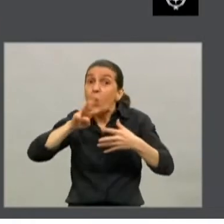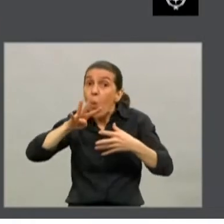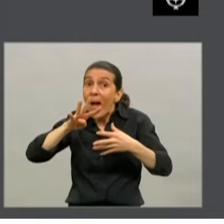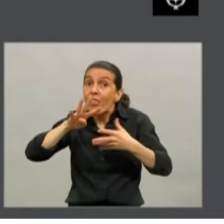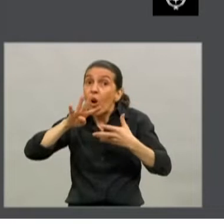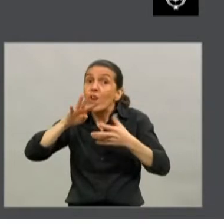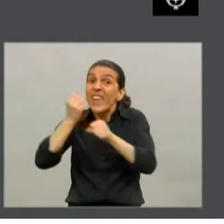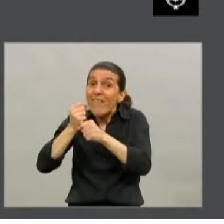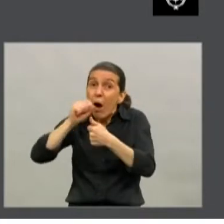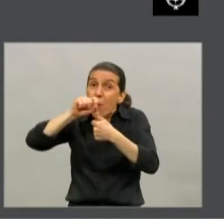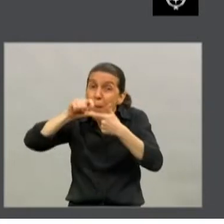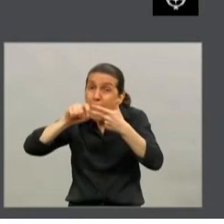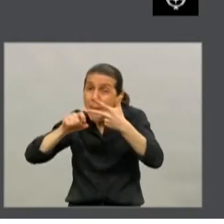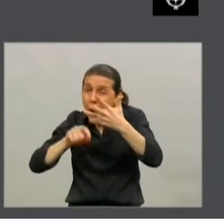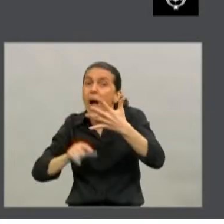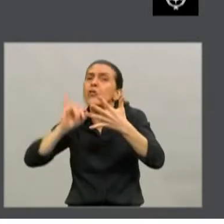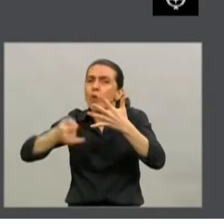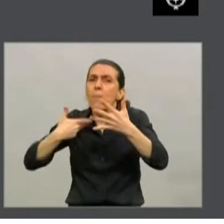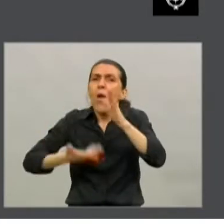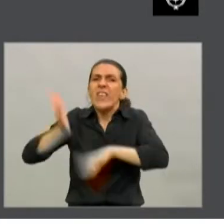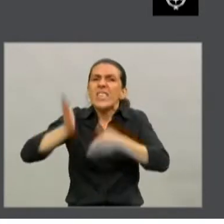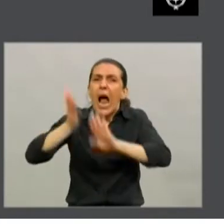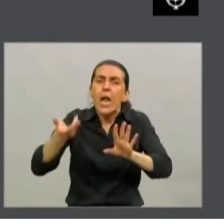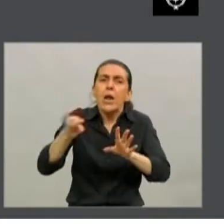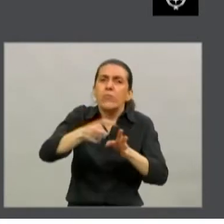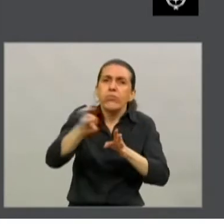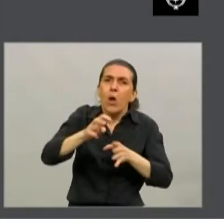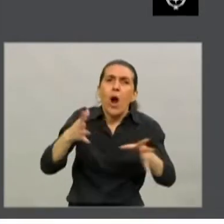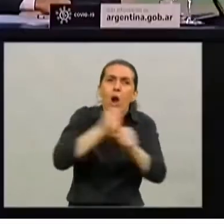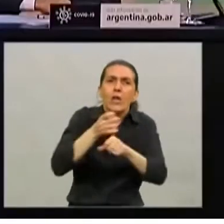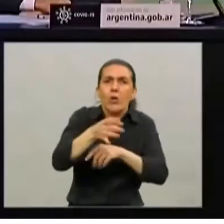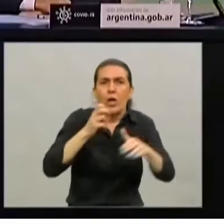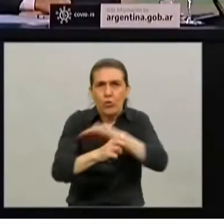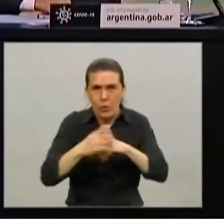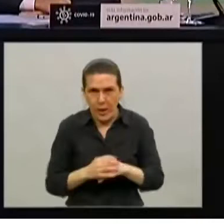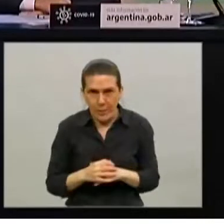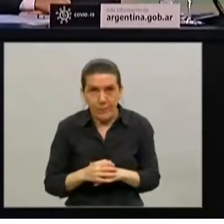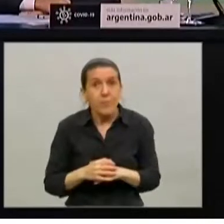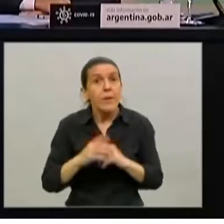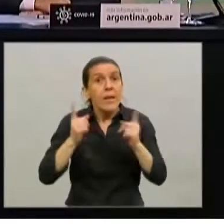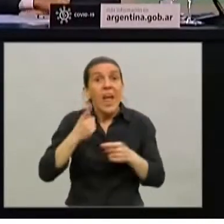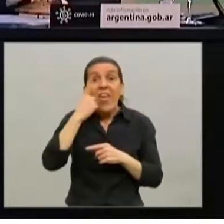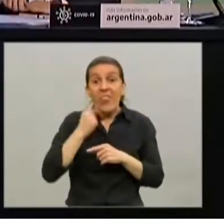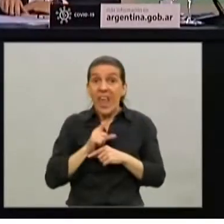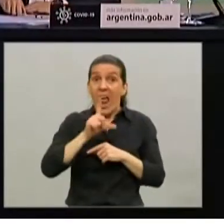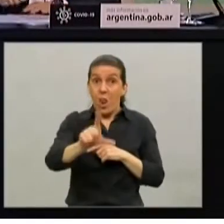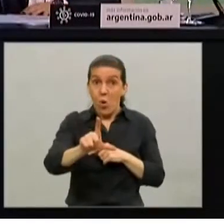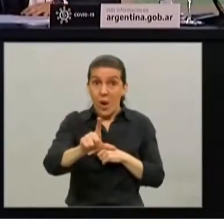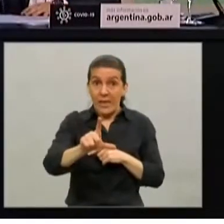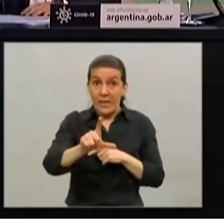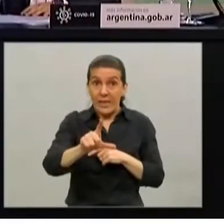únicamente las que van a poder seguir funcionando. El día lunes